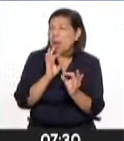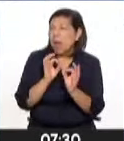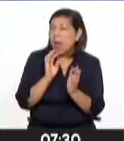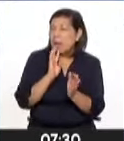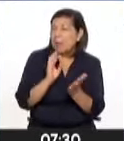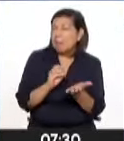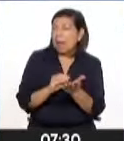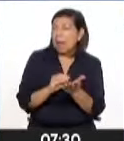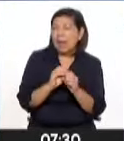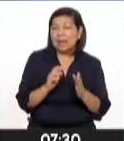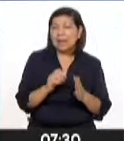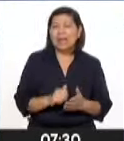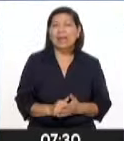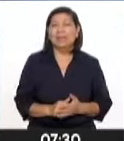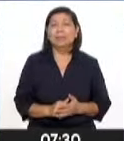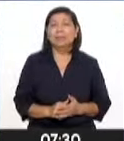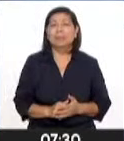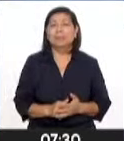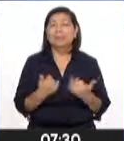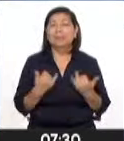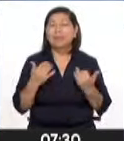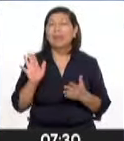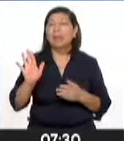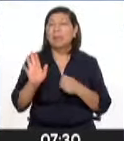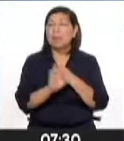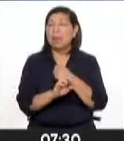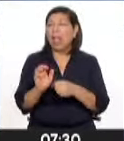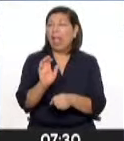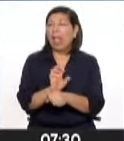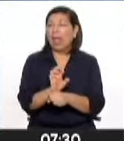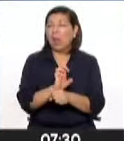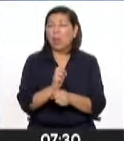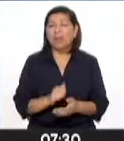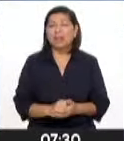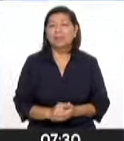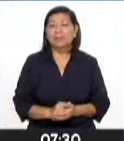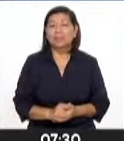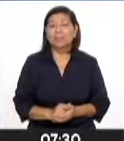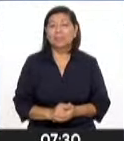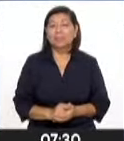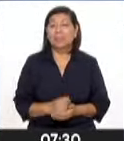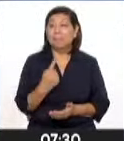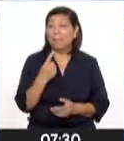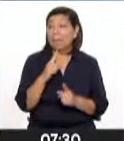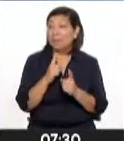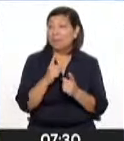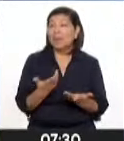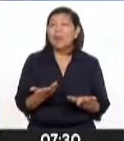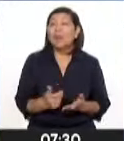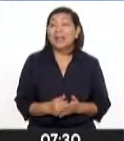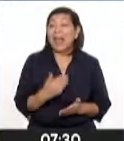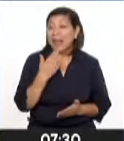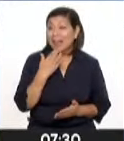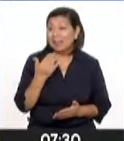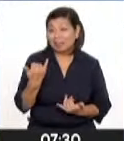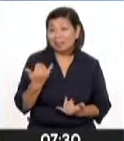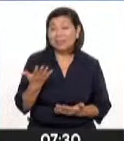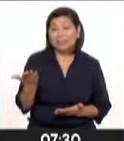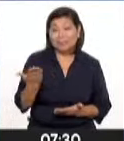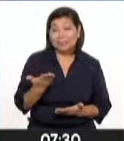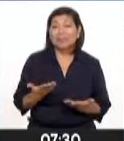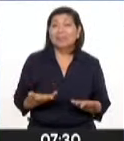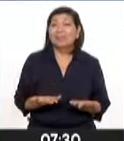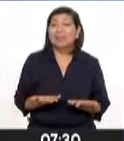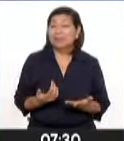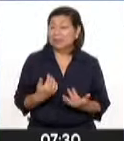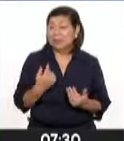es que está sucediendo precisamente en Ecuador. Y bueno, la primera pregunta, señor Bayas, gracias por atendernos, es